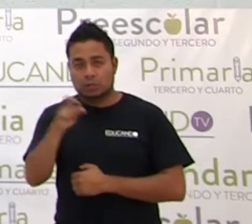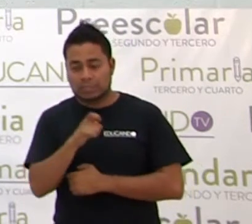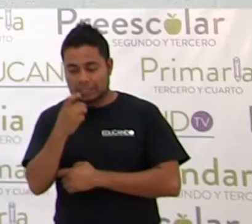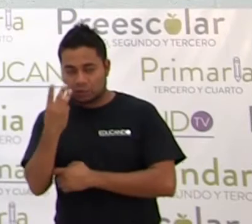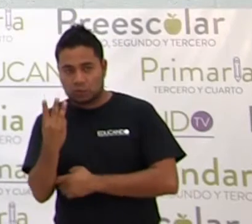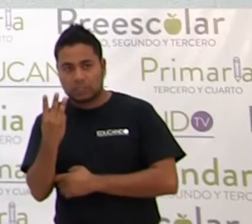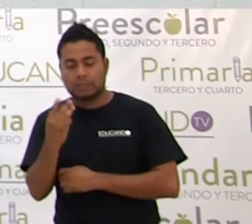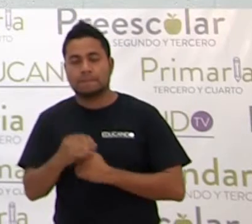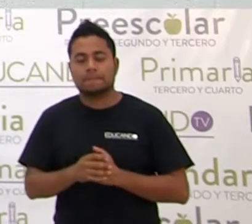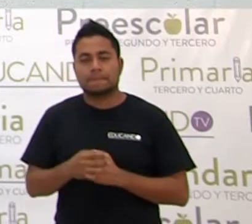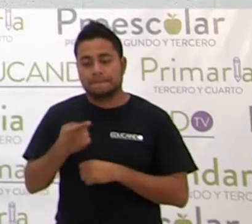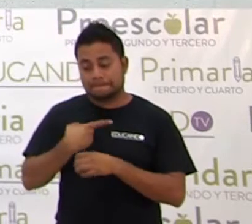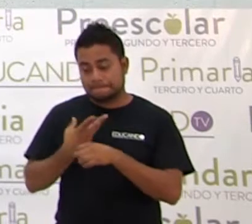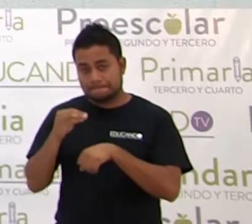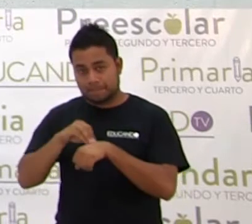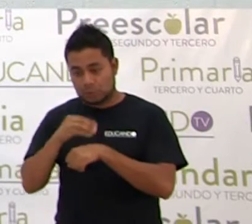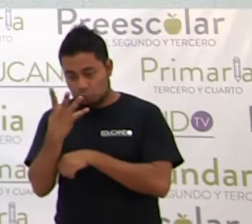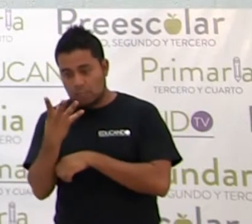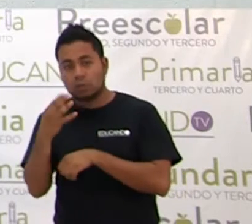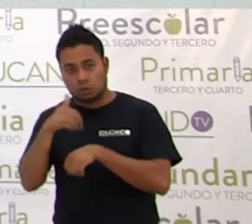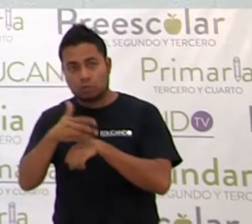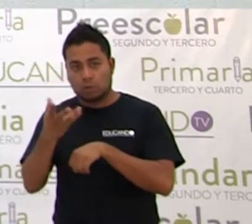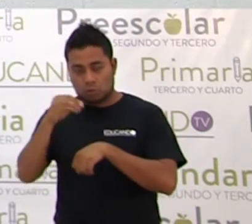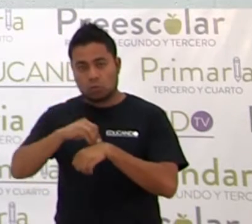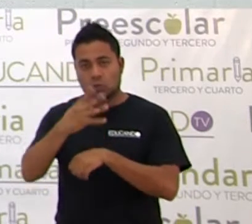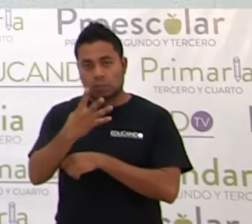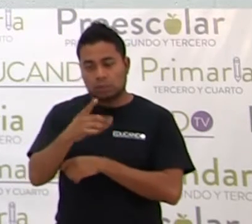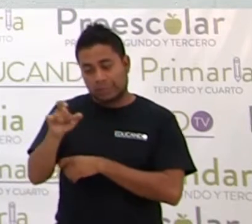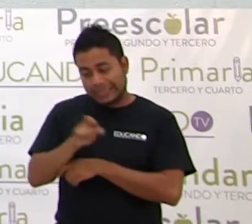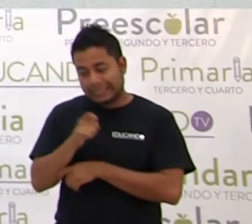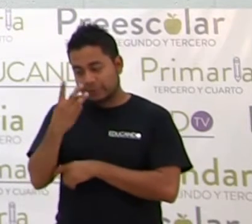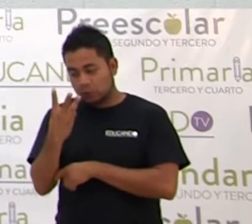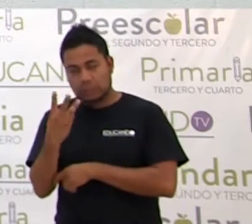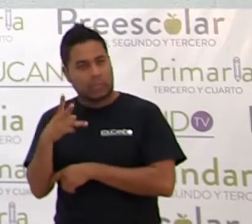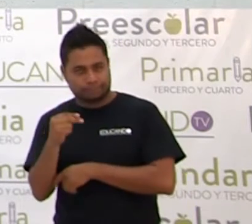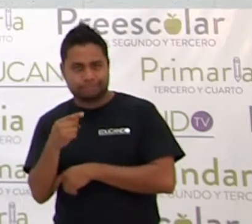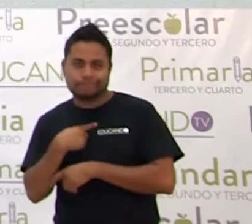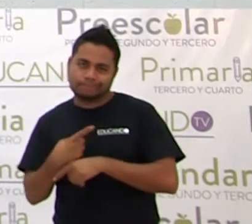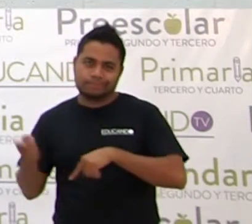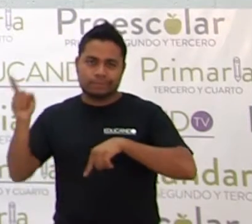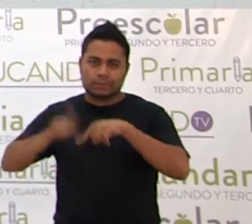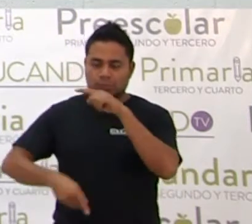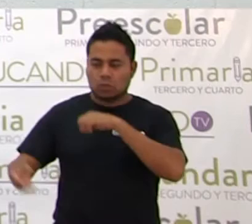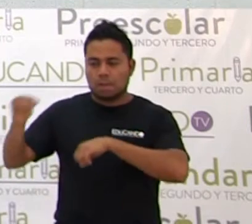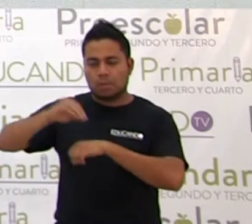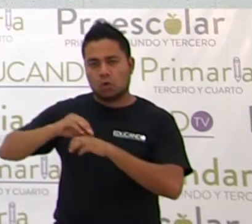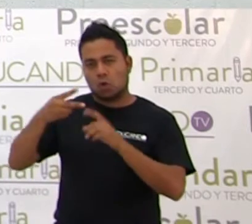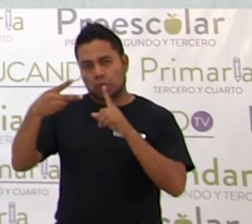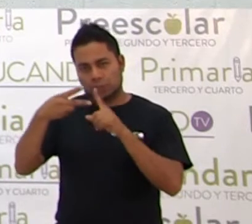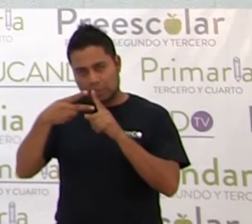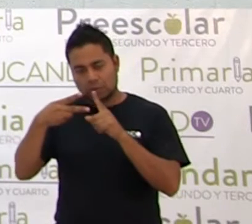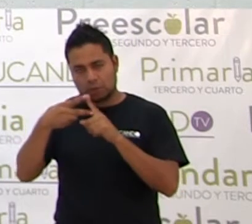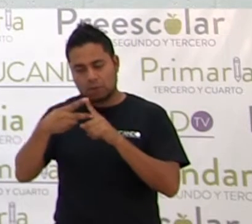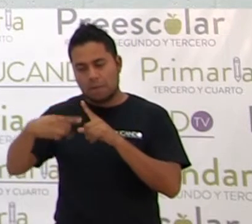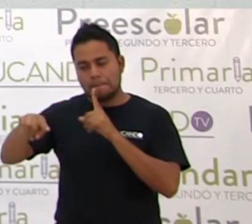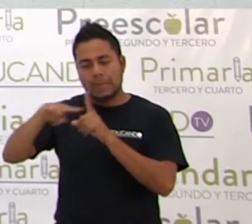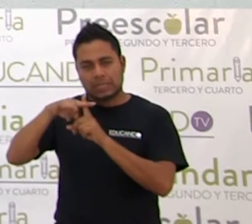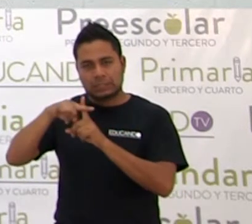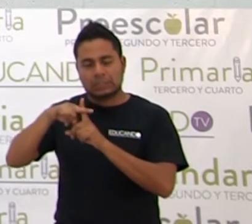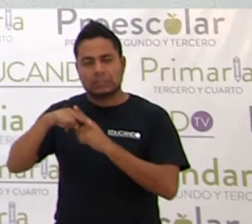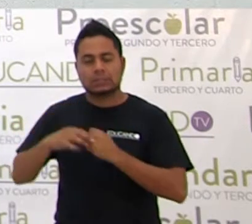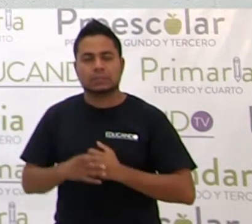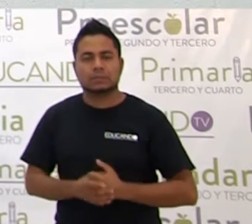cúbica. Ponemos el número 4 en lugar de X cúbica. Ponemos el triángulo, ¿sí? Más,